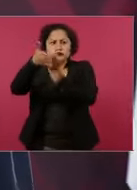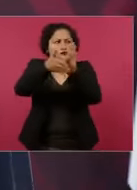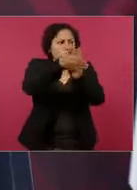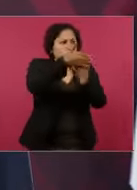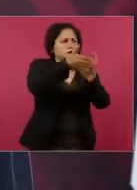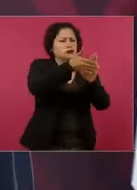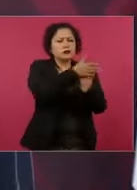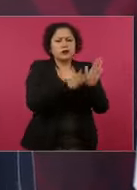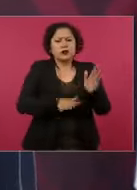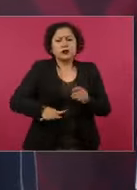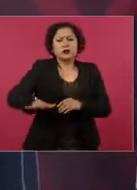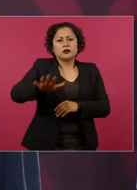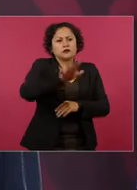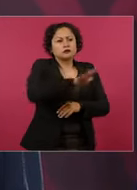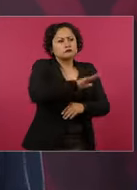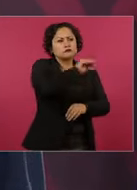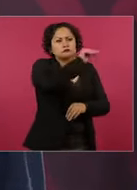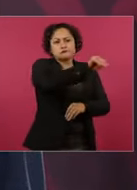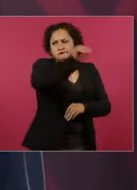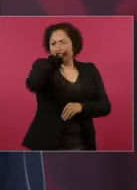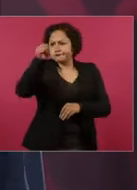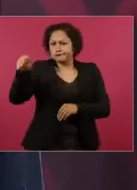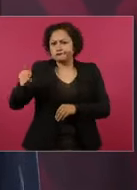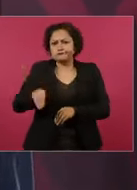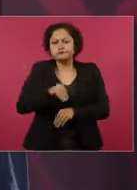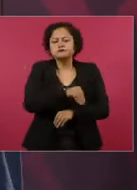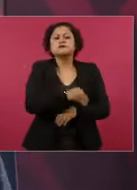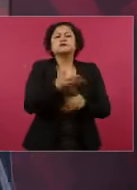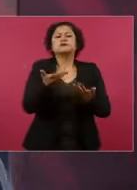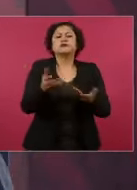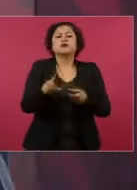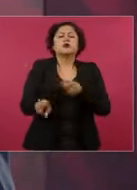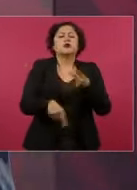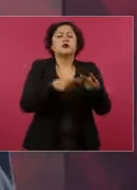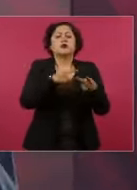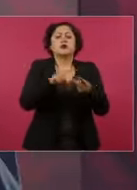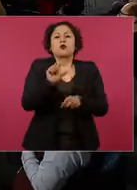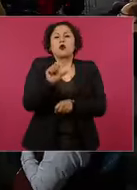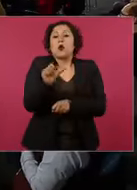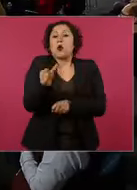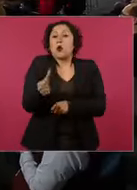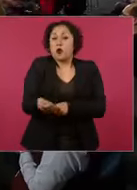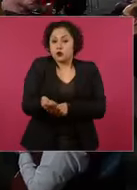de construir hospitales que recibimos inconclusos,